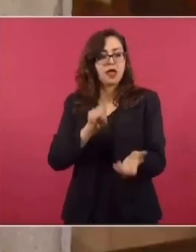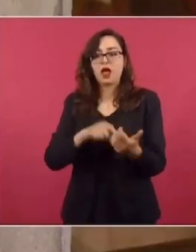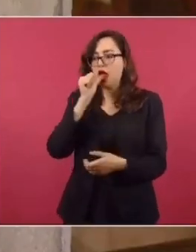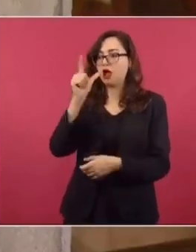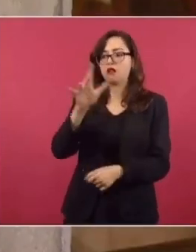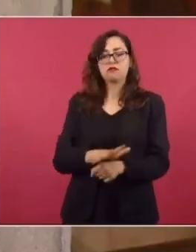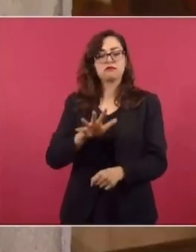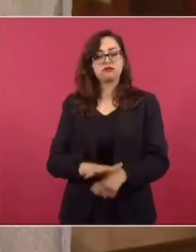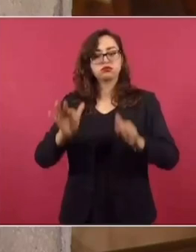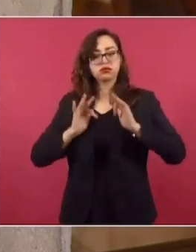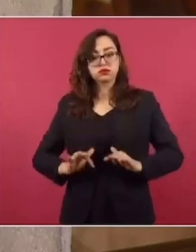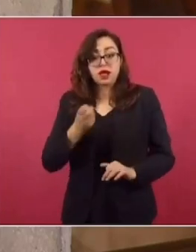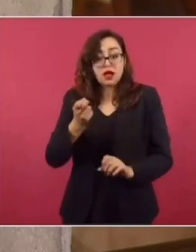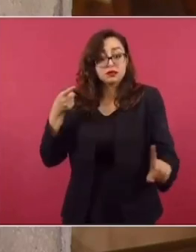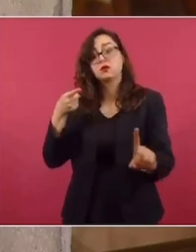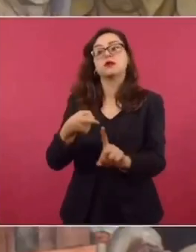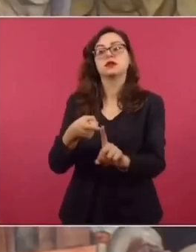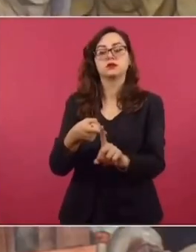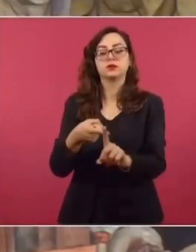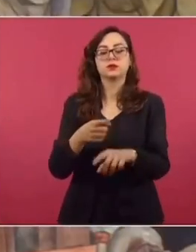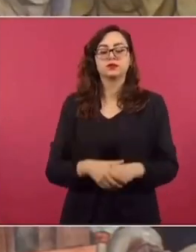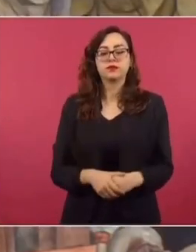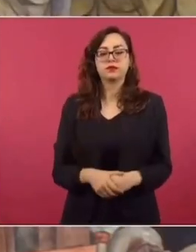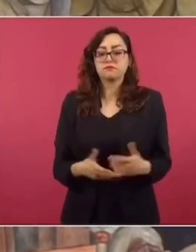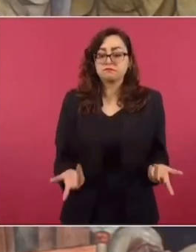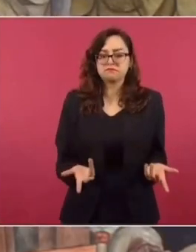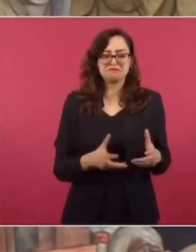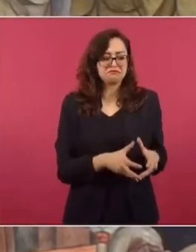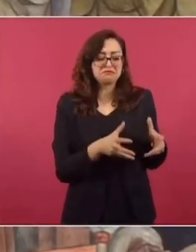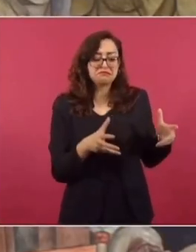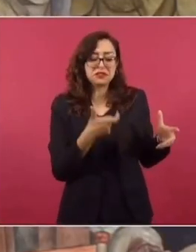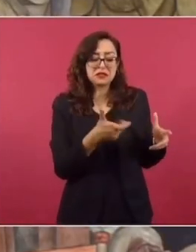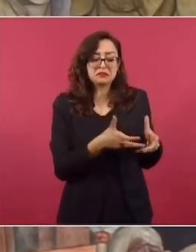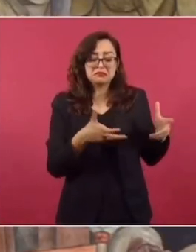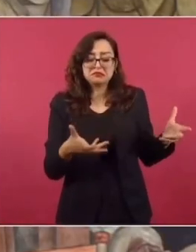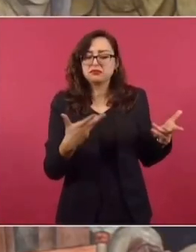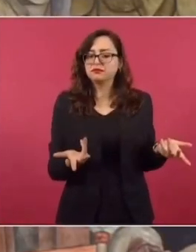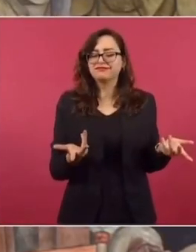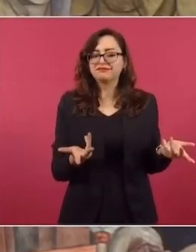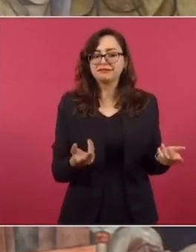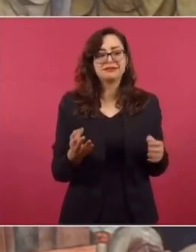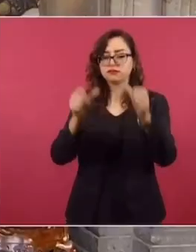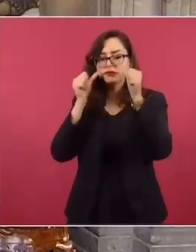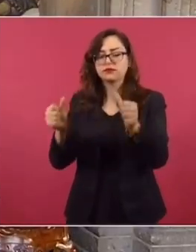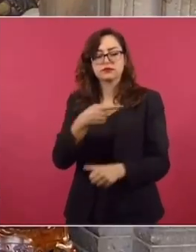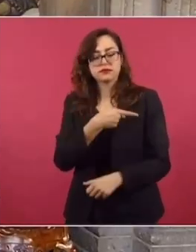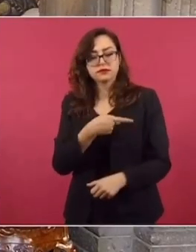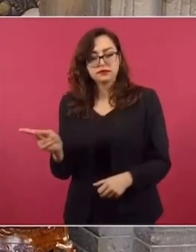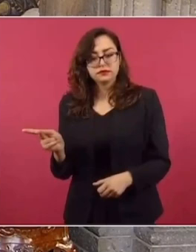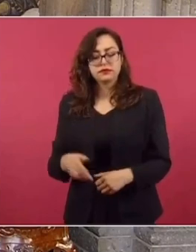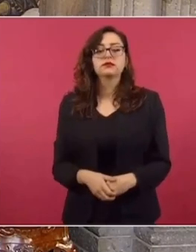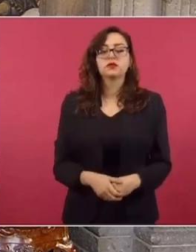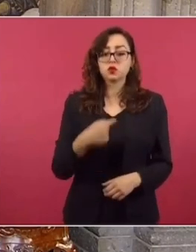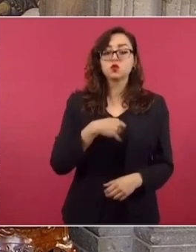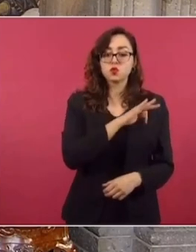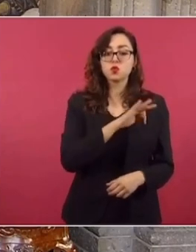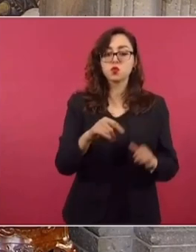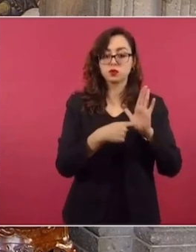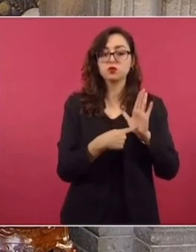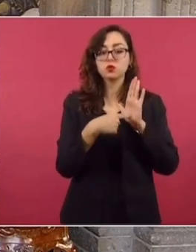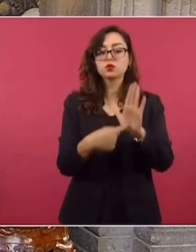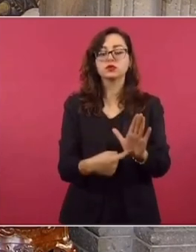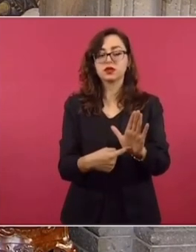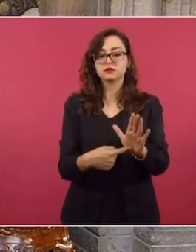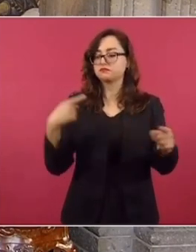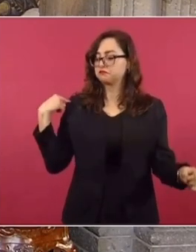expresar que más allá del simple crecimiento económico, lo fundamental estriba en desterrar la corrupción y los privilegios. Puedo demostrar que, en términos